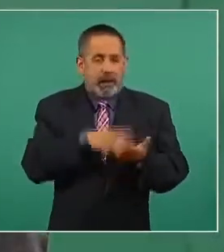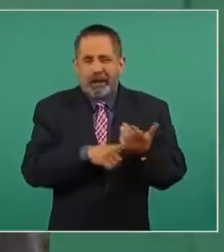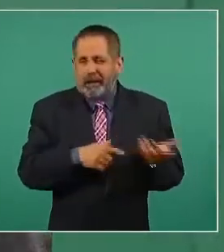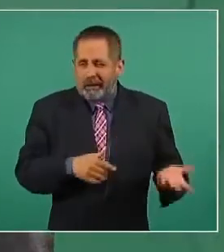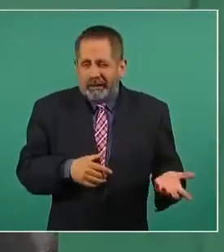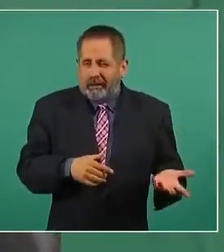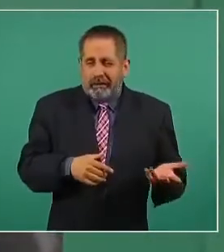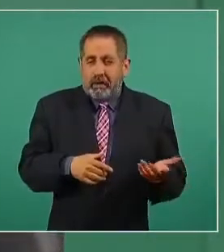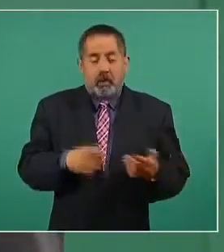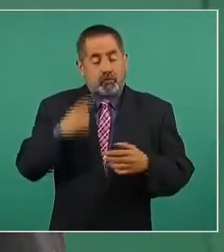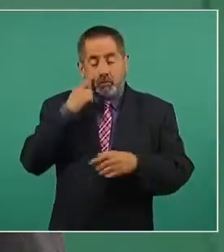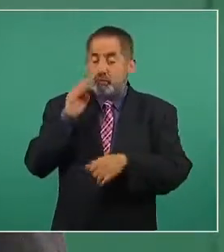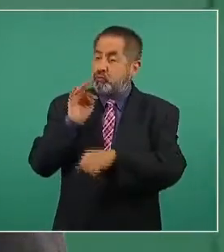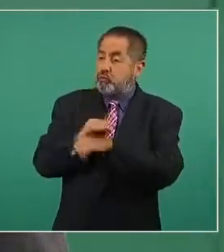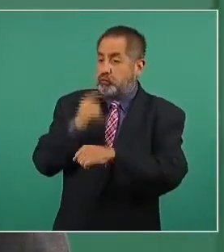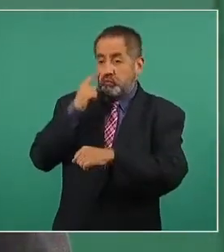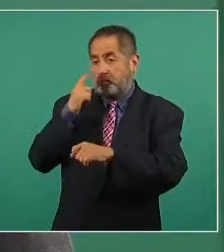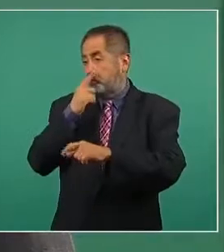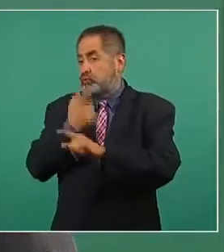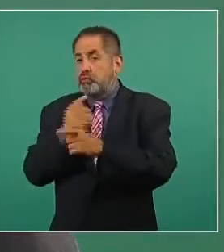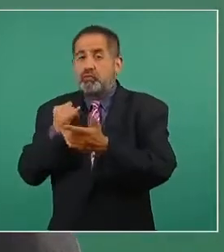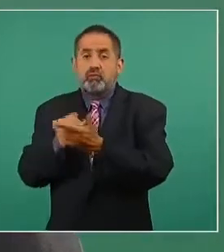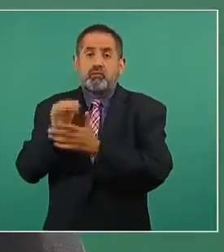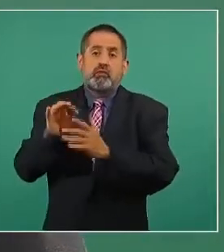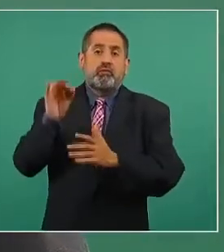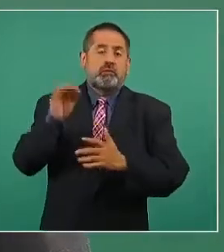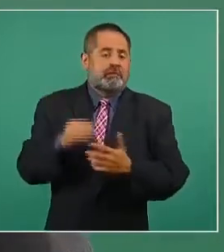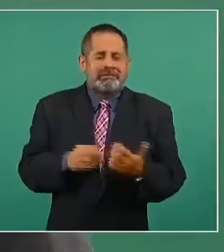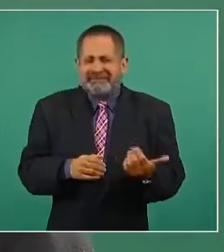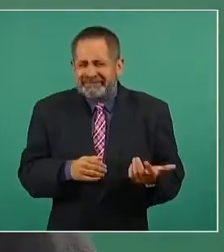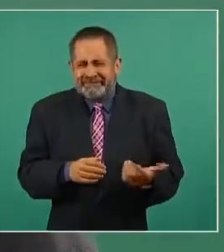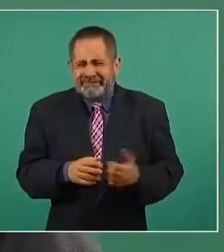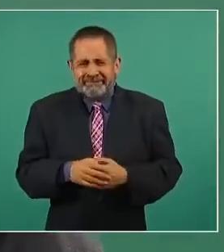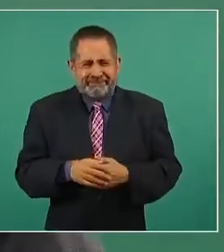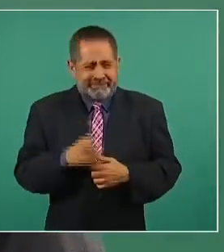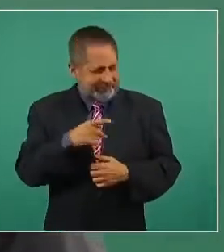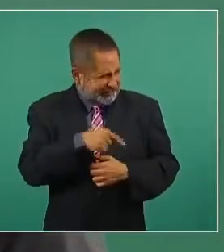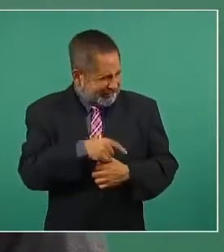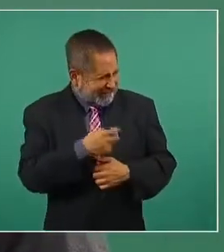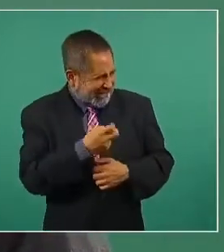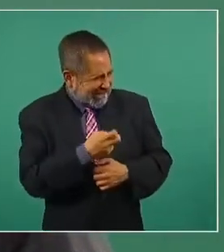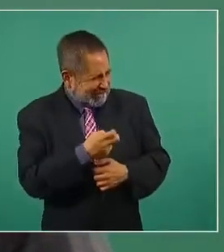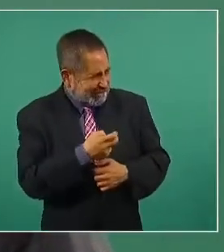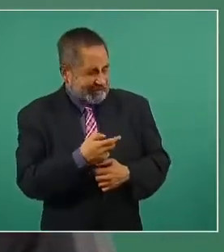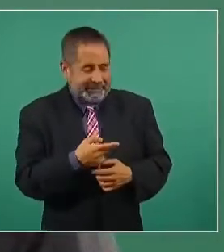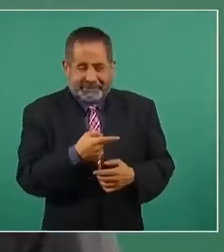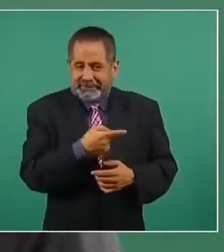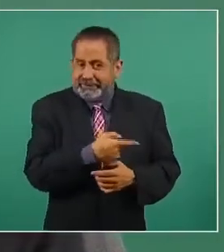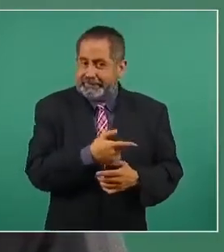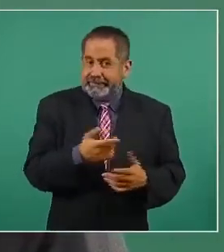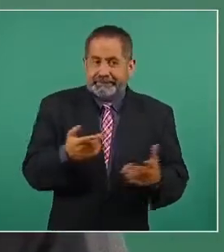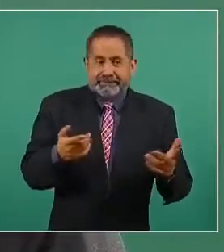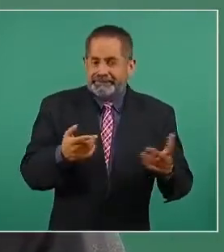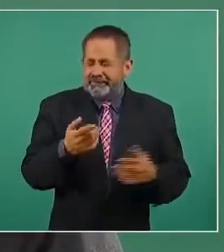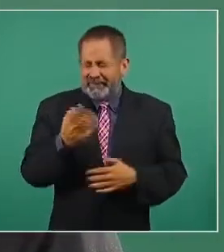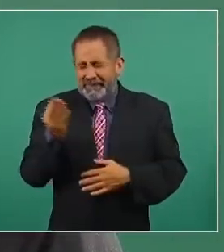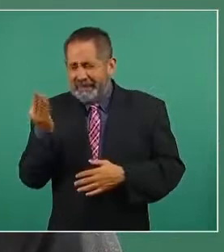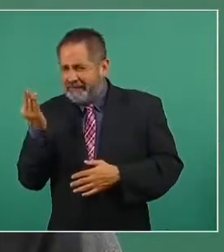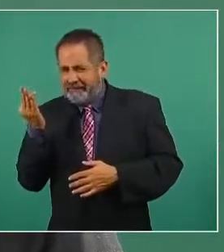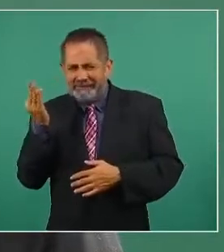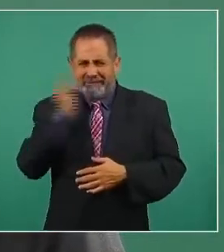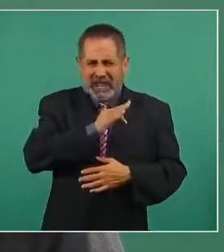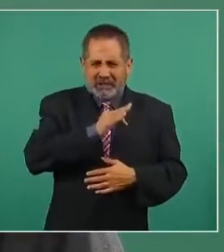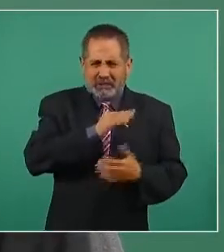demócratas, de veras, muy falsos,